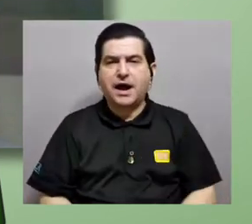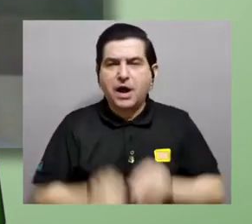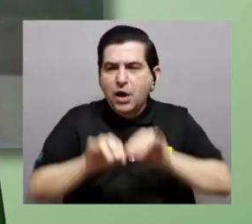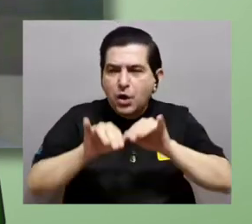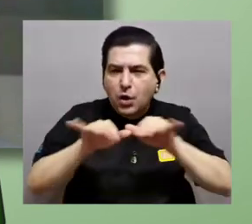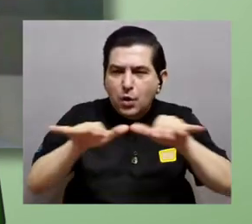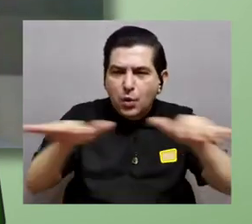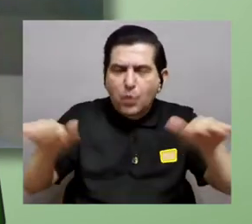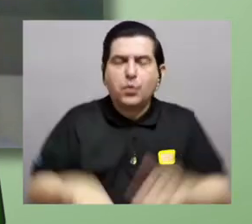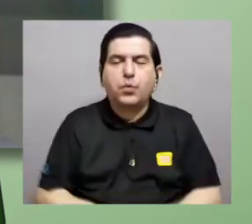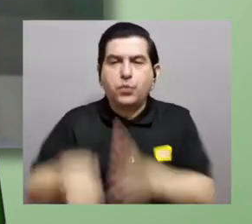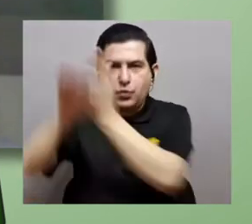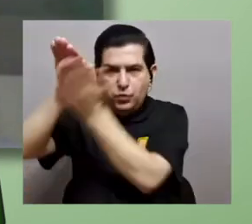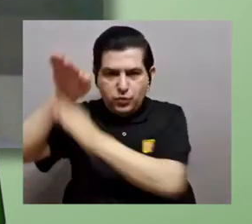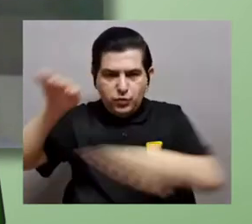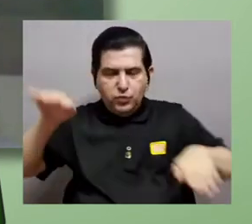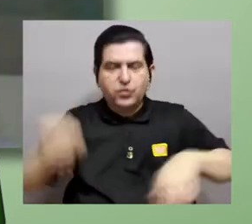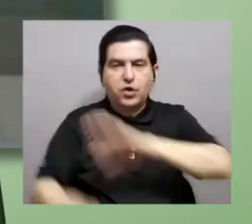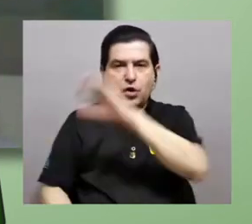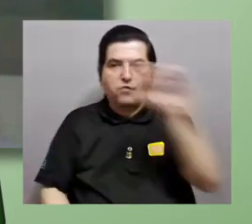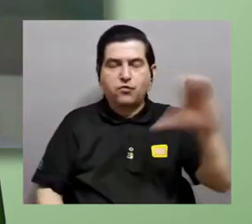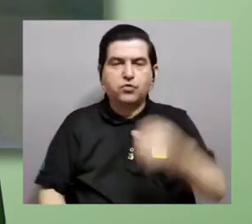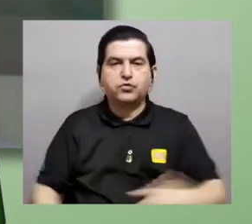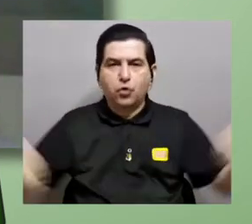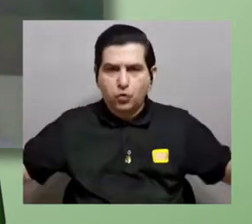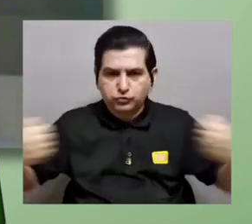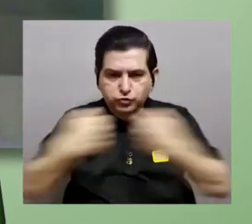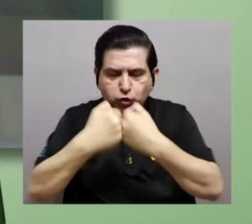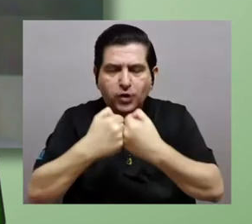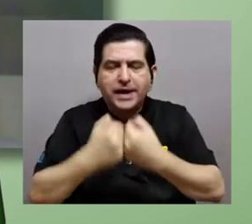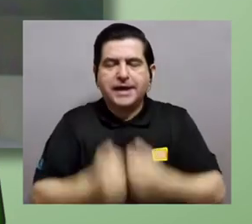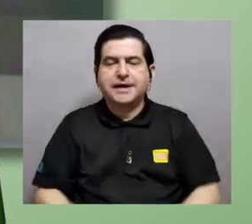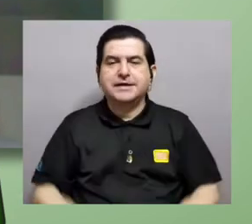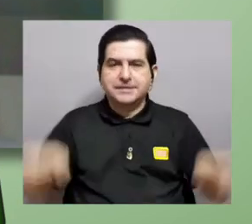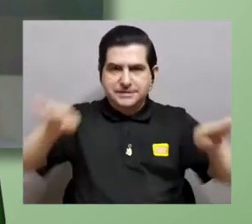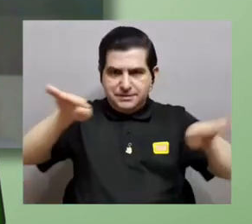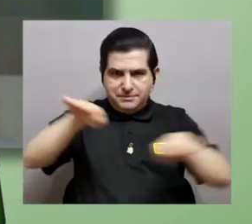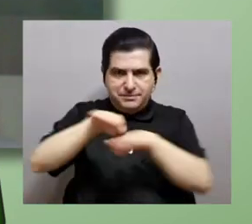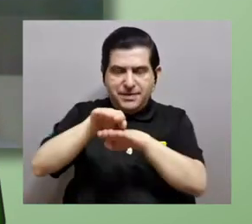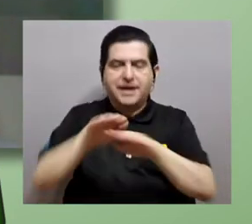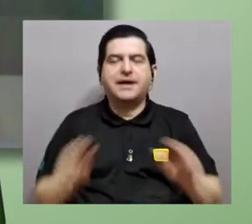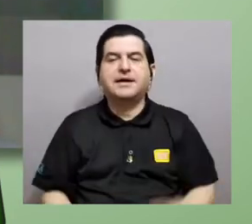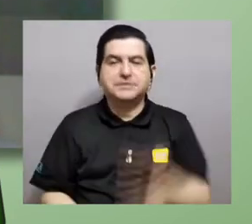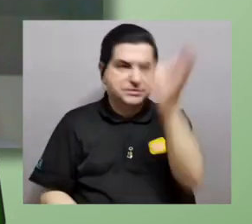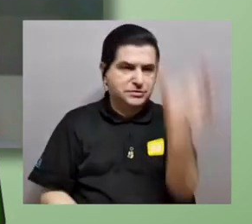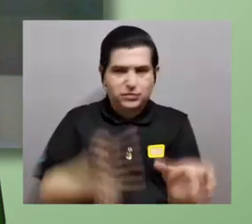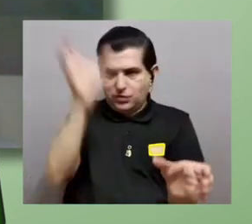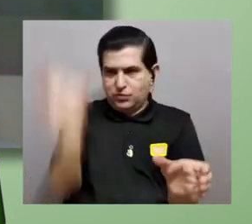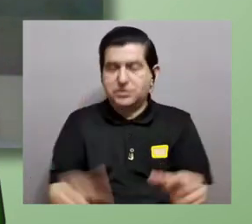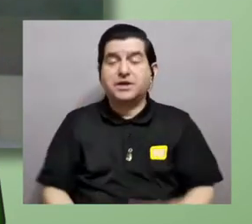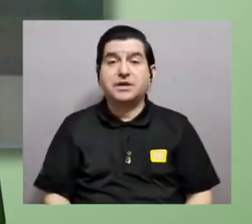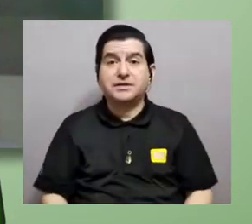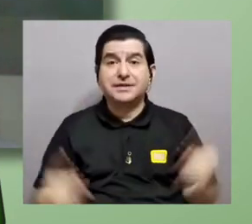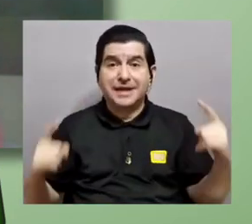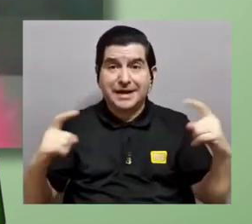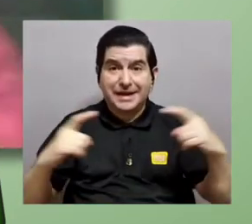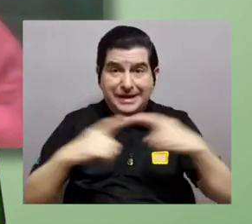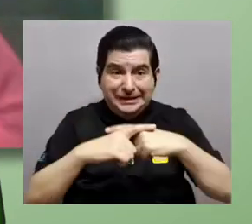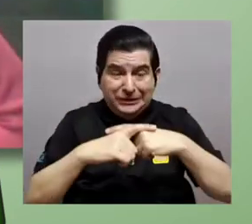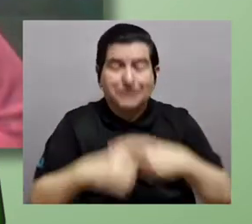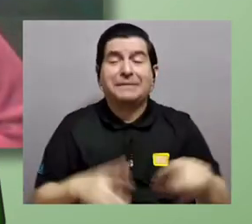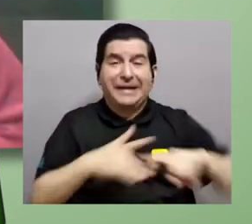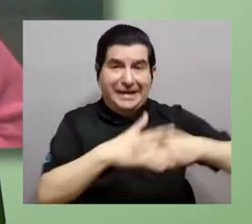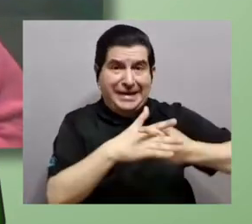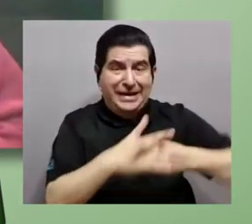dispersión, por ejemplo, del fondo oceánico o a la colisión de masas continentales. Tiene todo, es un mecanismo